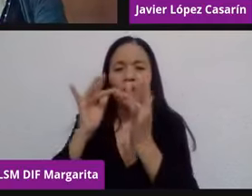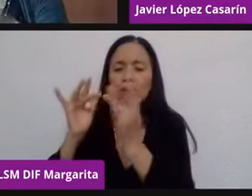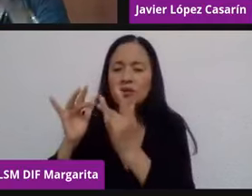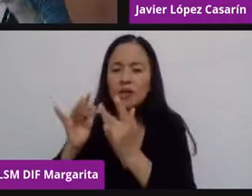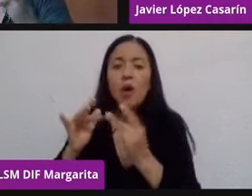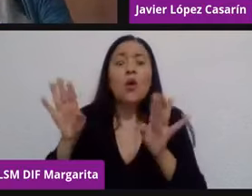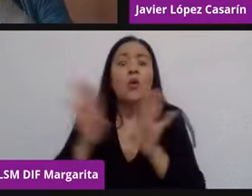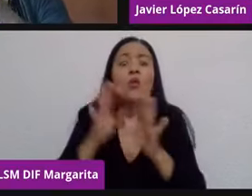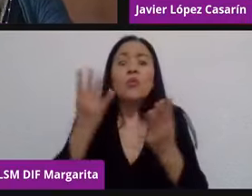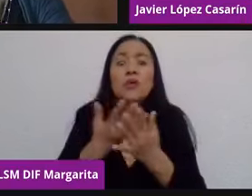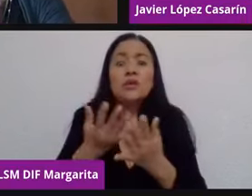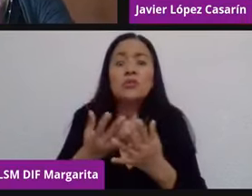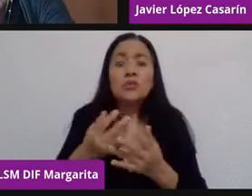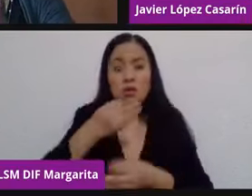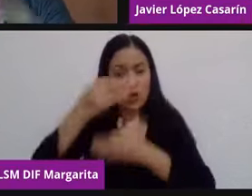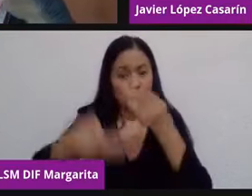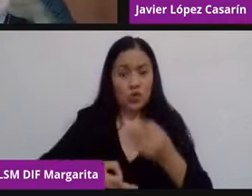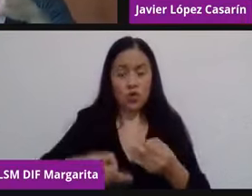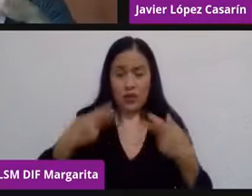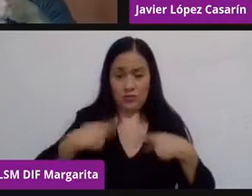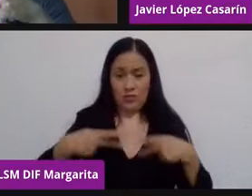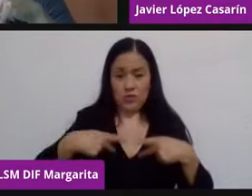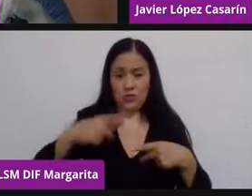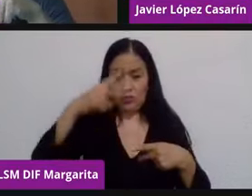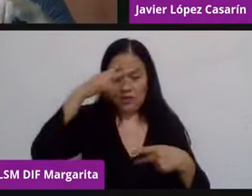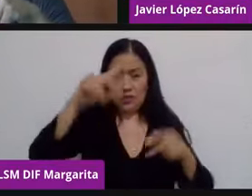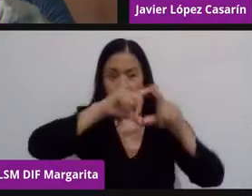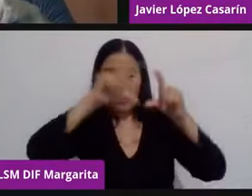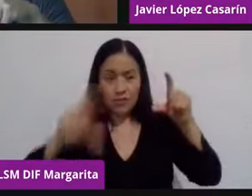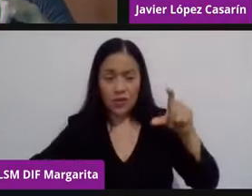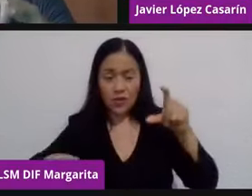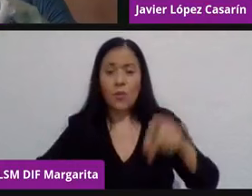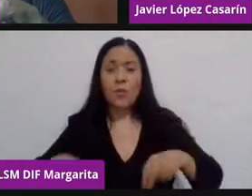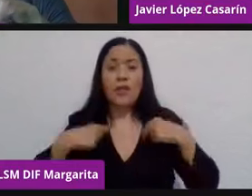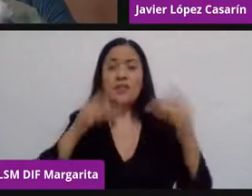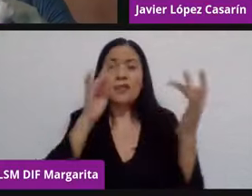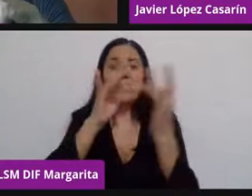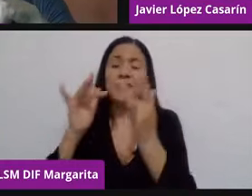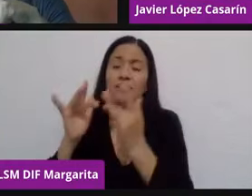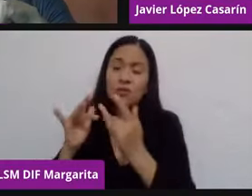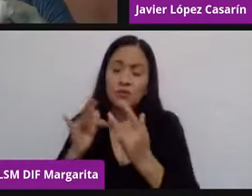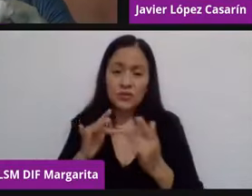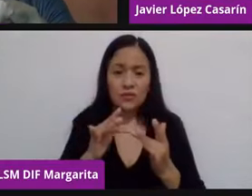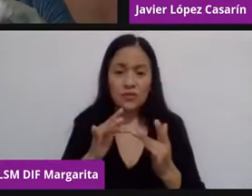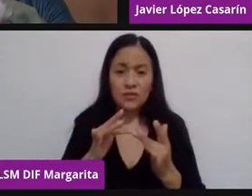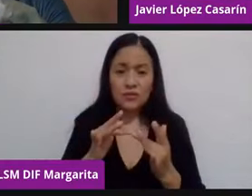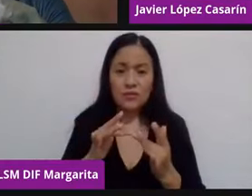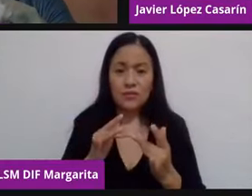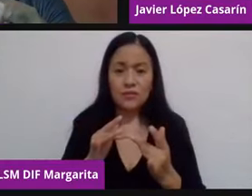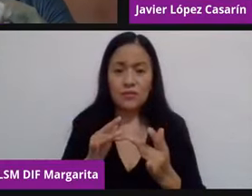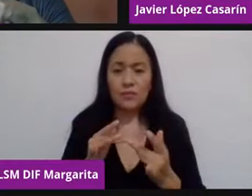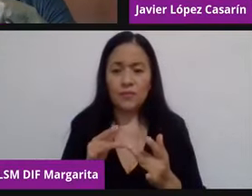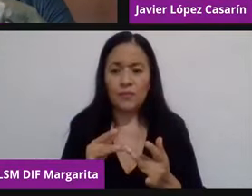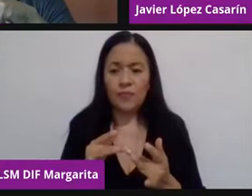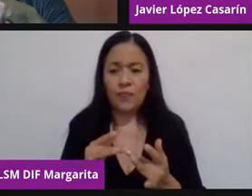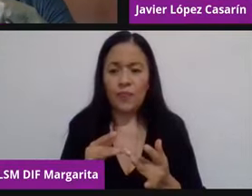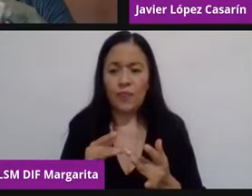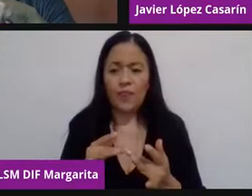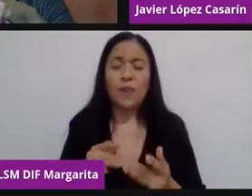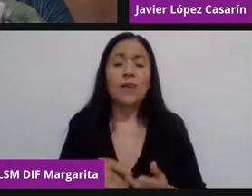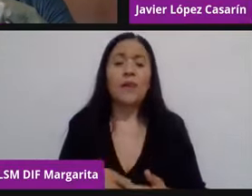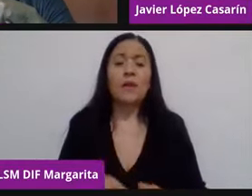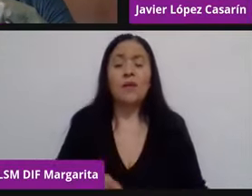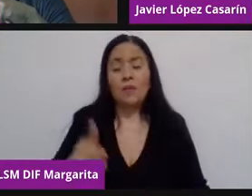mexicanos tengan conectividad? Para que no se entienda que la conectividad lo que me va a dar es acceso a mis redes sociales